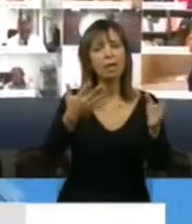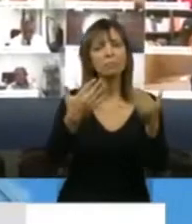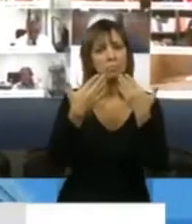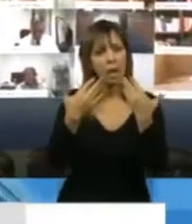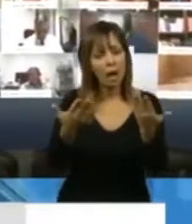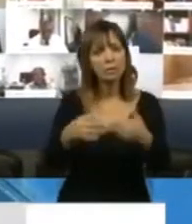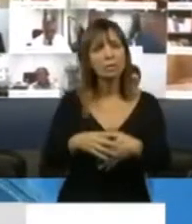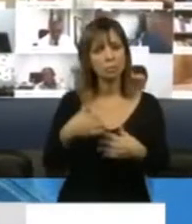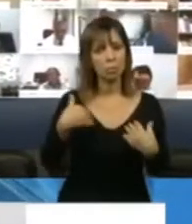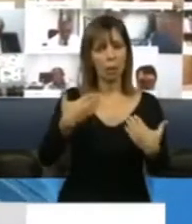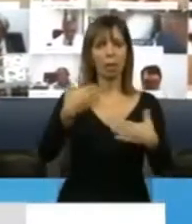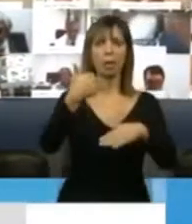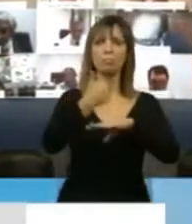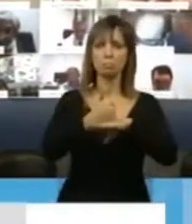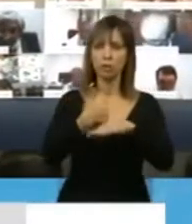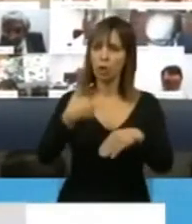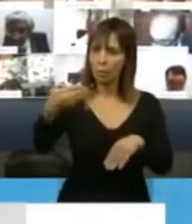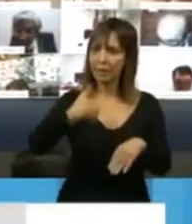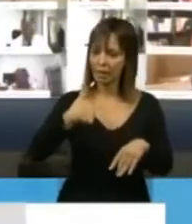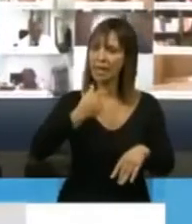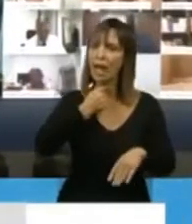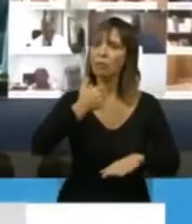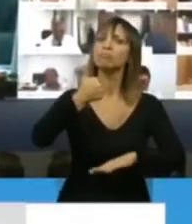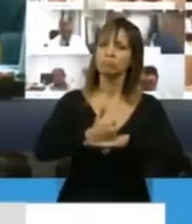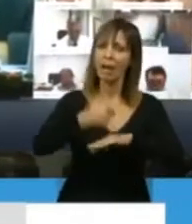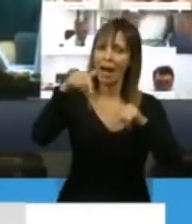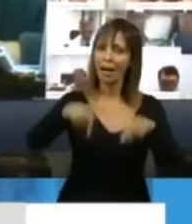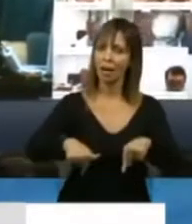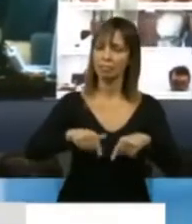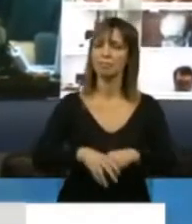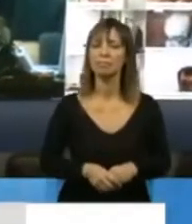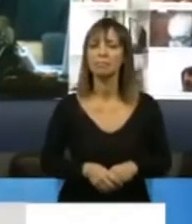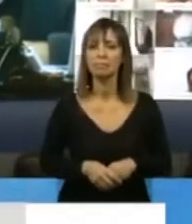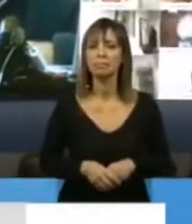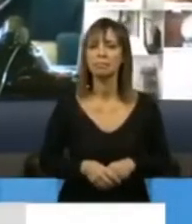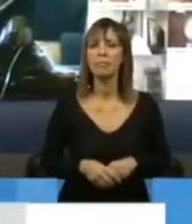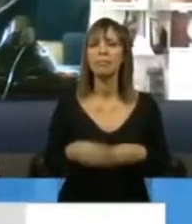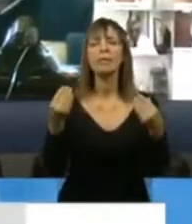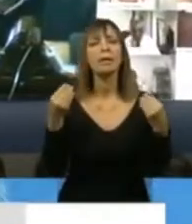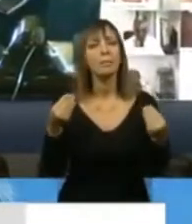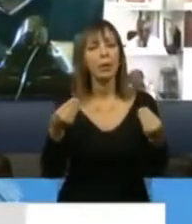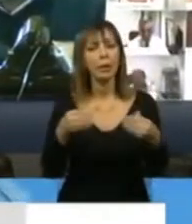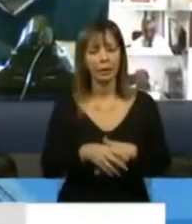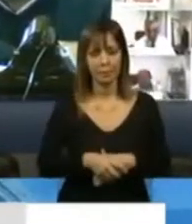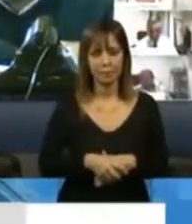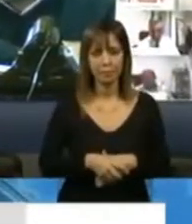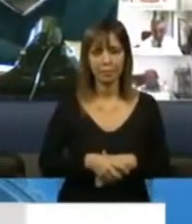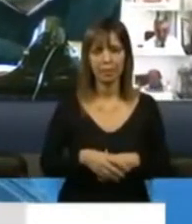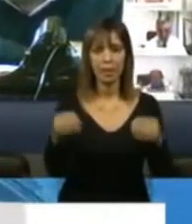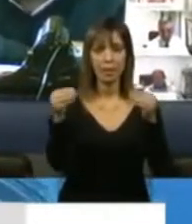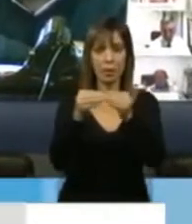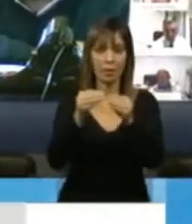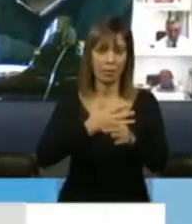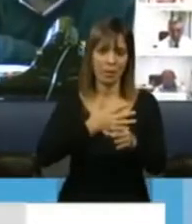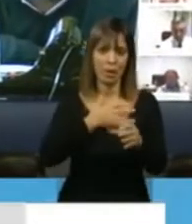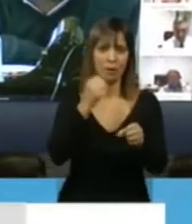de estar hoy aquí. Yo pedí hoy estar aquí porque mis compañeros trabajadores del cuero